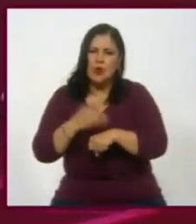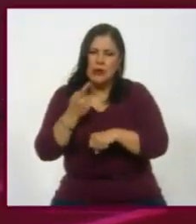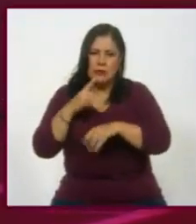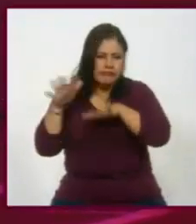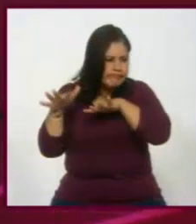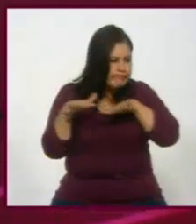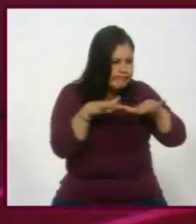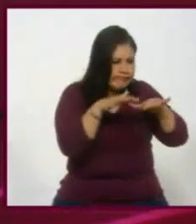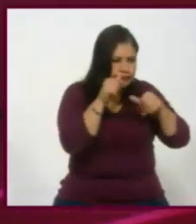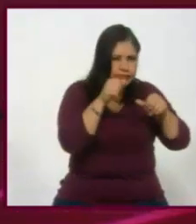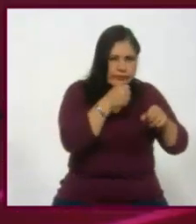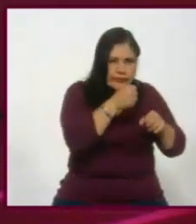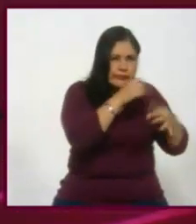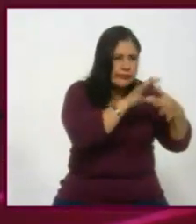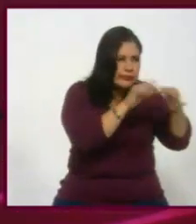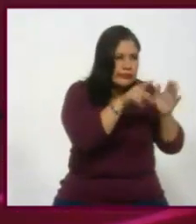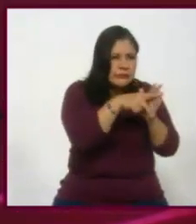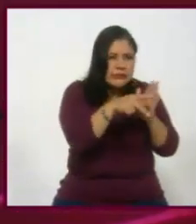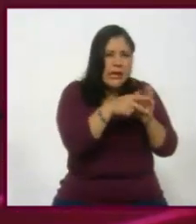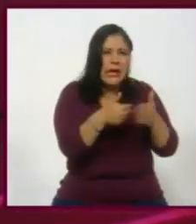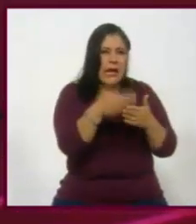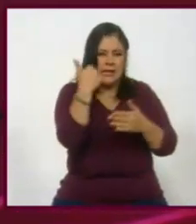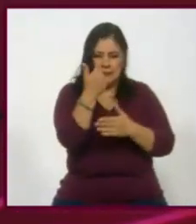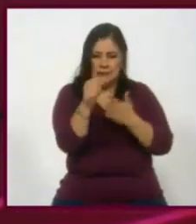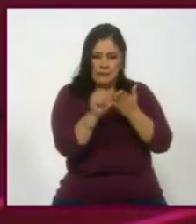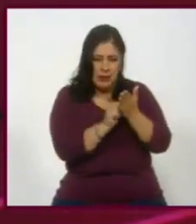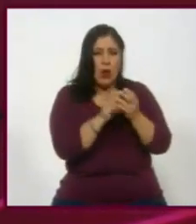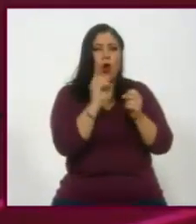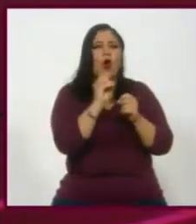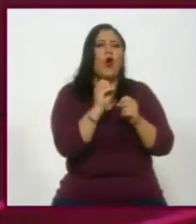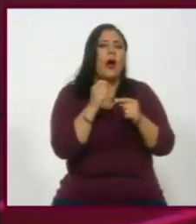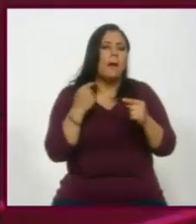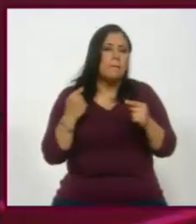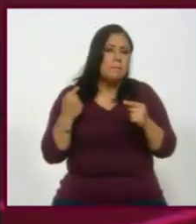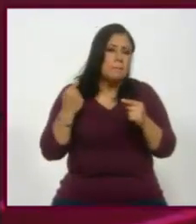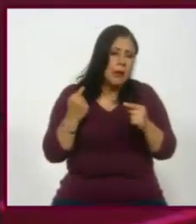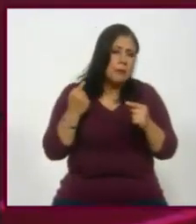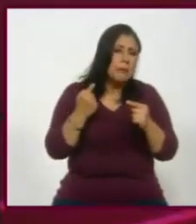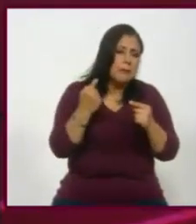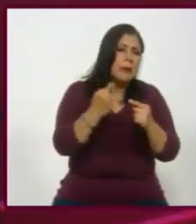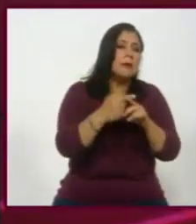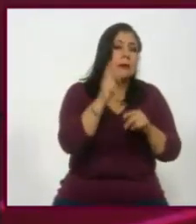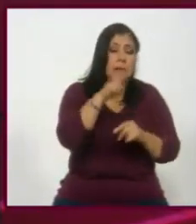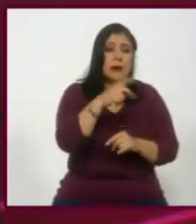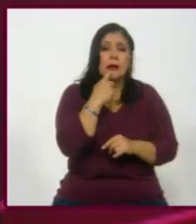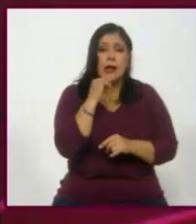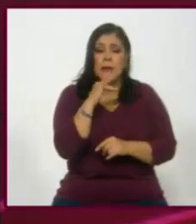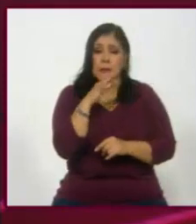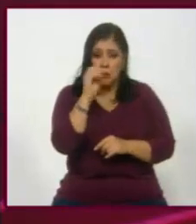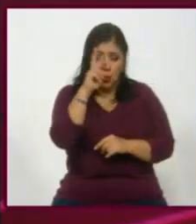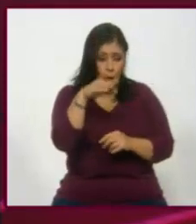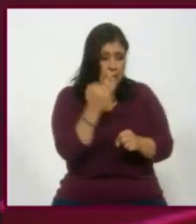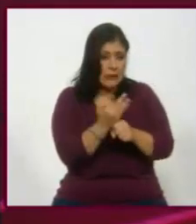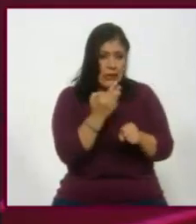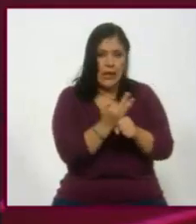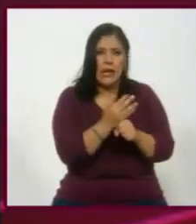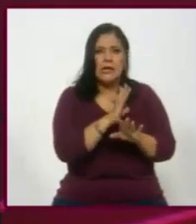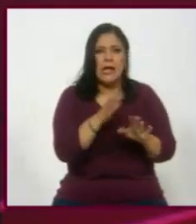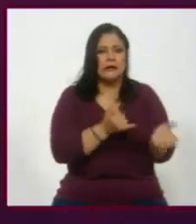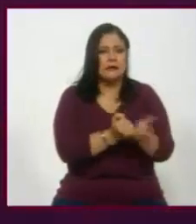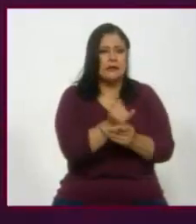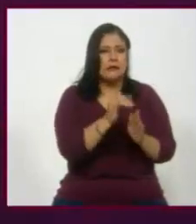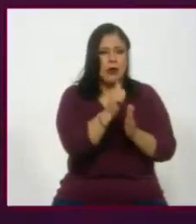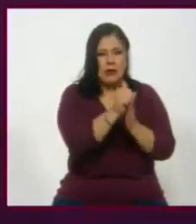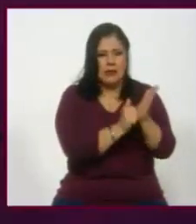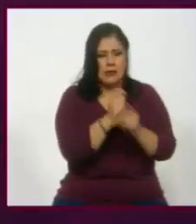tan distinta de hace seis meses o es una cobertura que viene siendo sistemática porque Andrés Manuel López Obrador es la agenda? Yo creo que